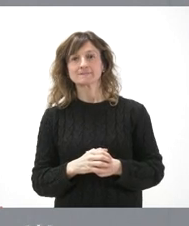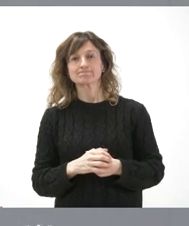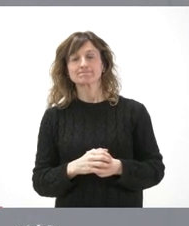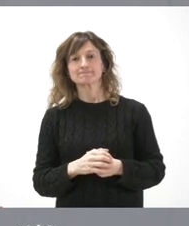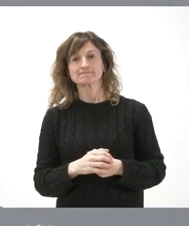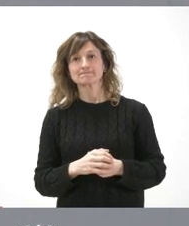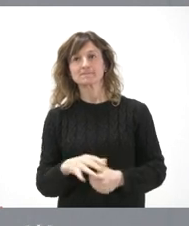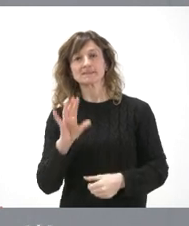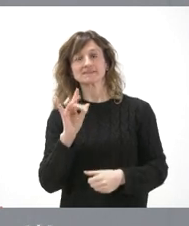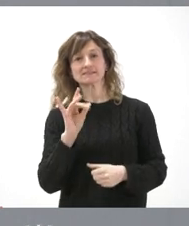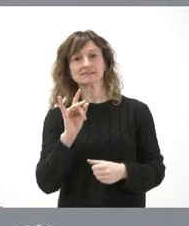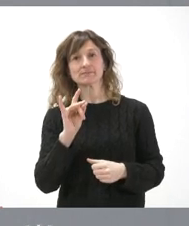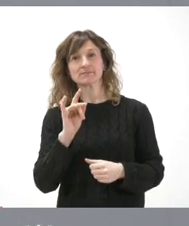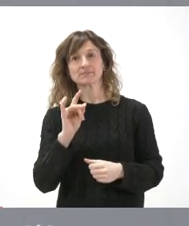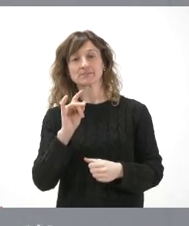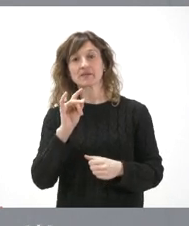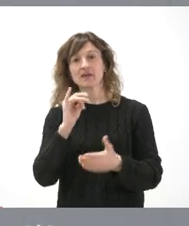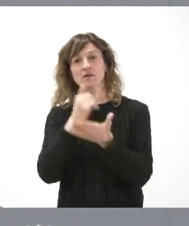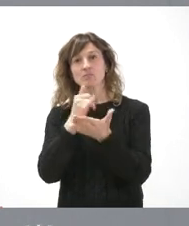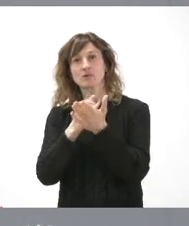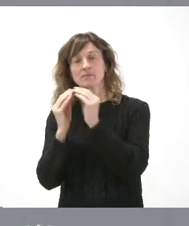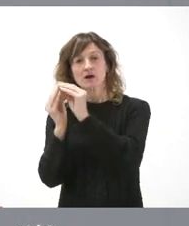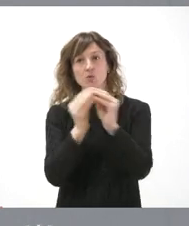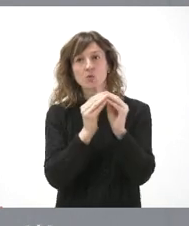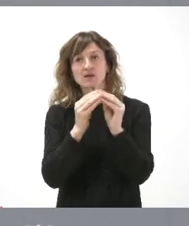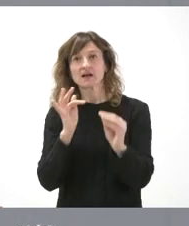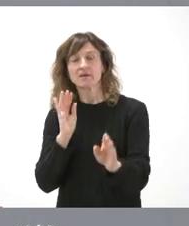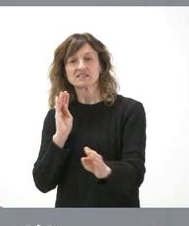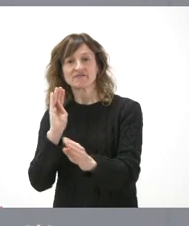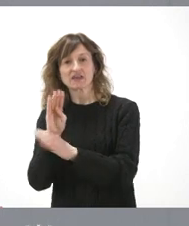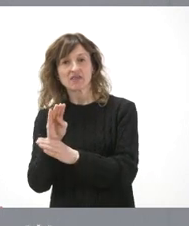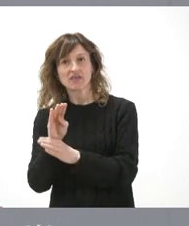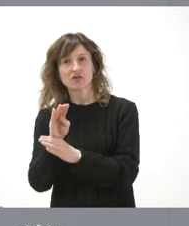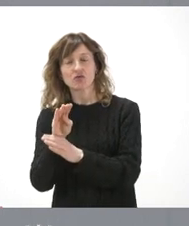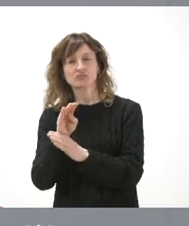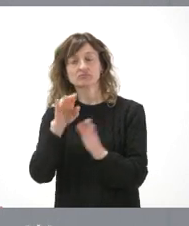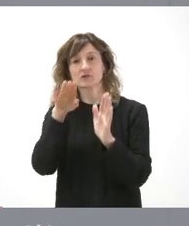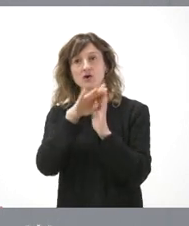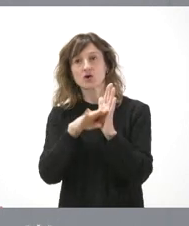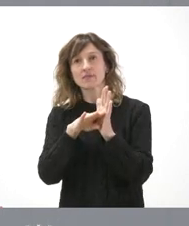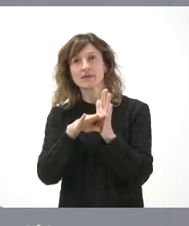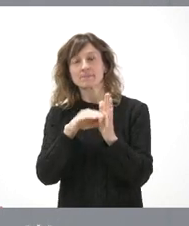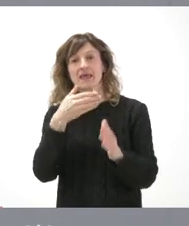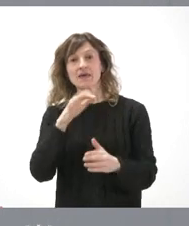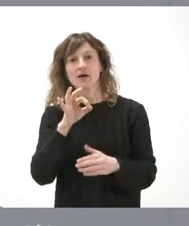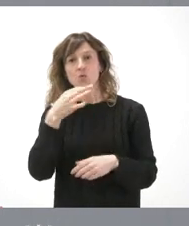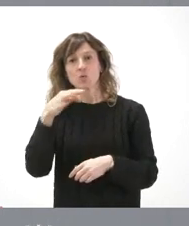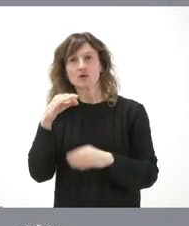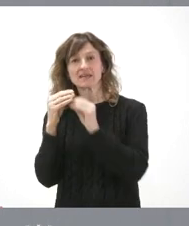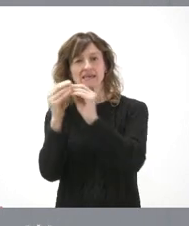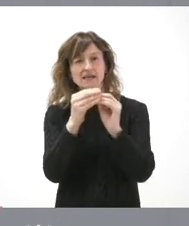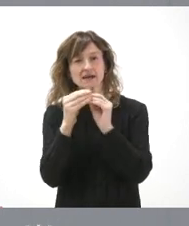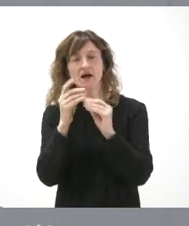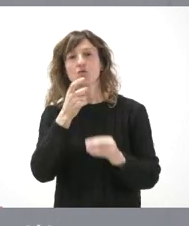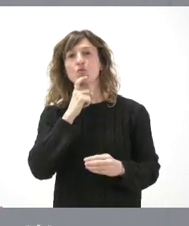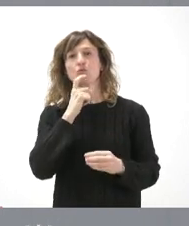existe entre la EBAU única y la financiación, comenzando por el orden de la EBAU única. ¿Cómo lo queremos hacer nosotros? Evidentemente,